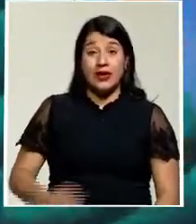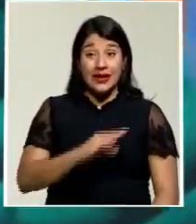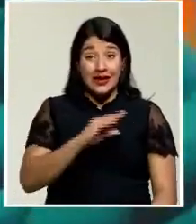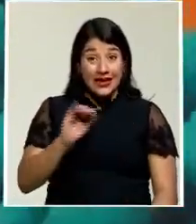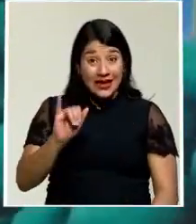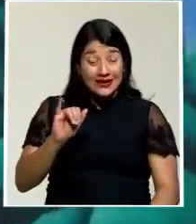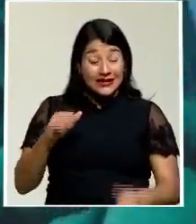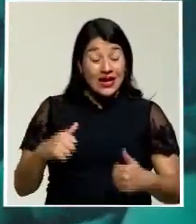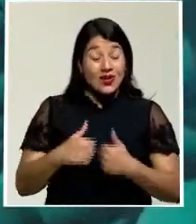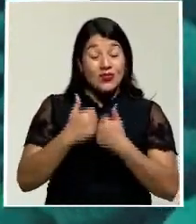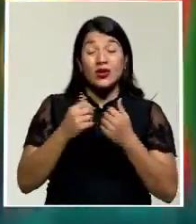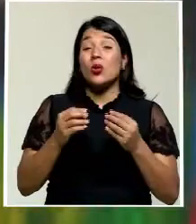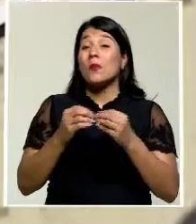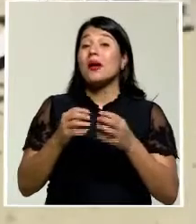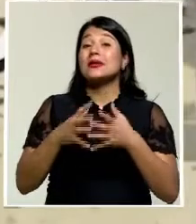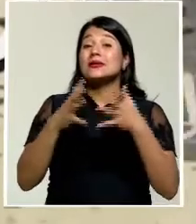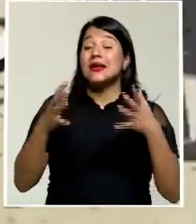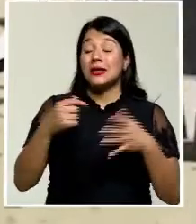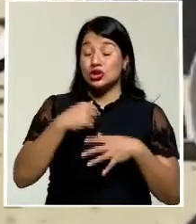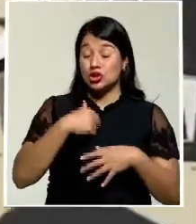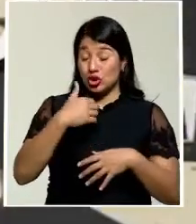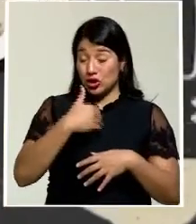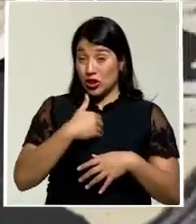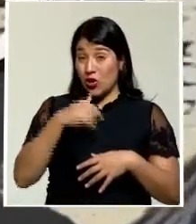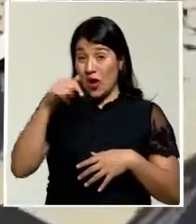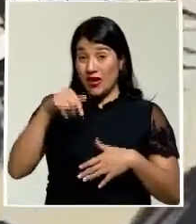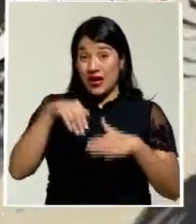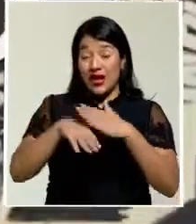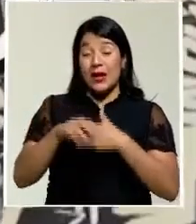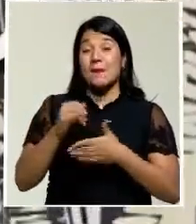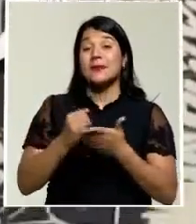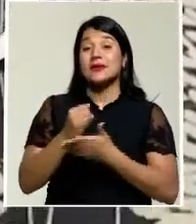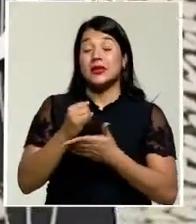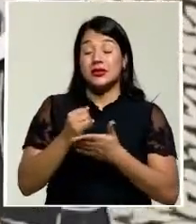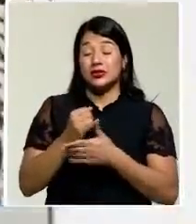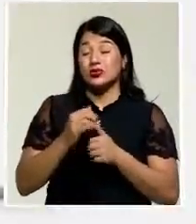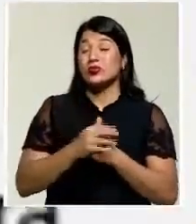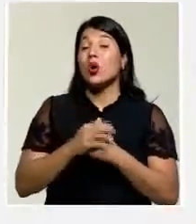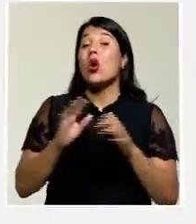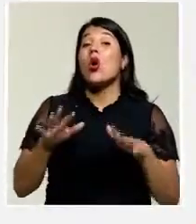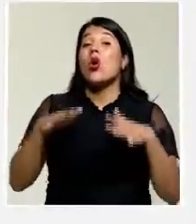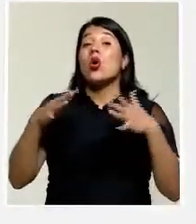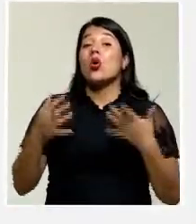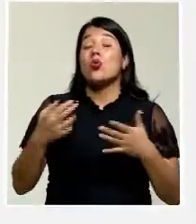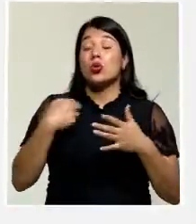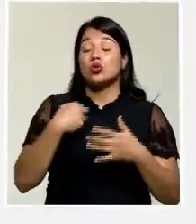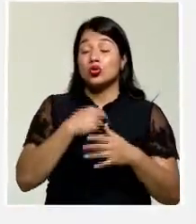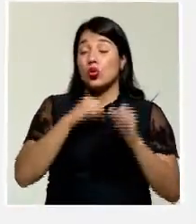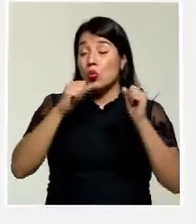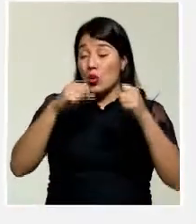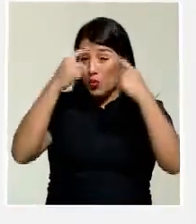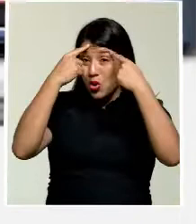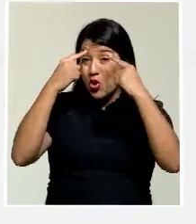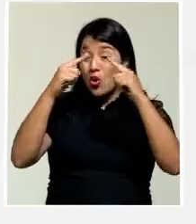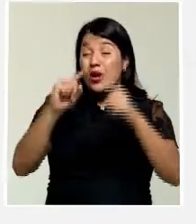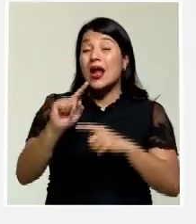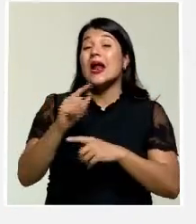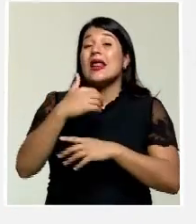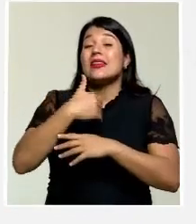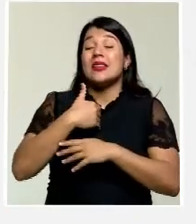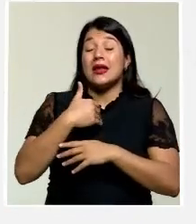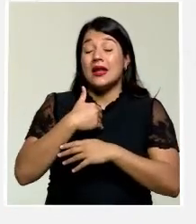retos mayores que he tenido en esta investigación, el cómo llegar a encontrar obras de